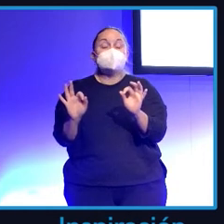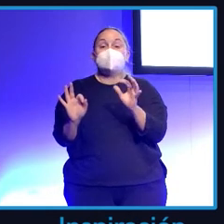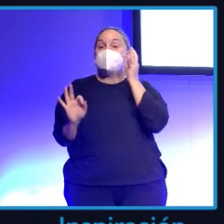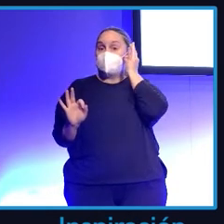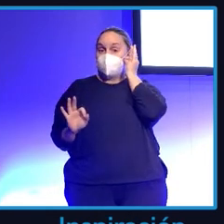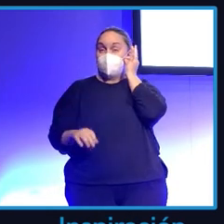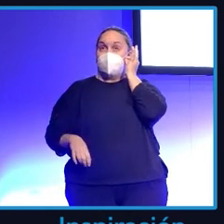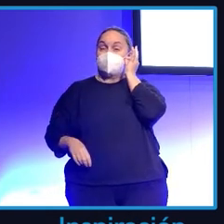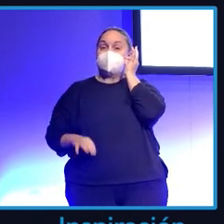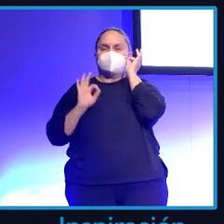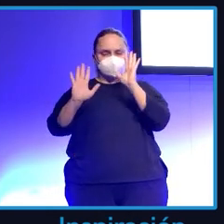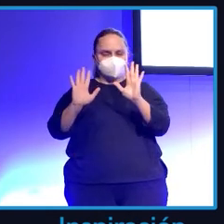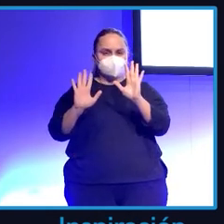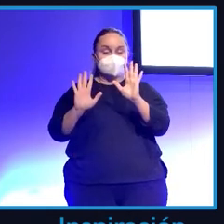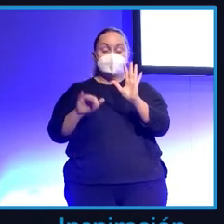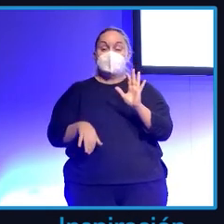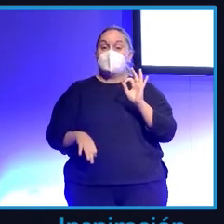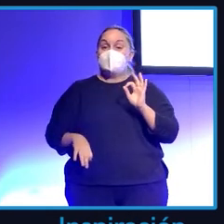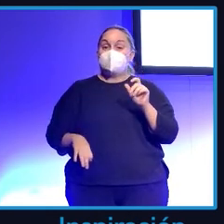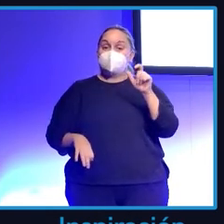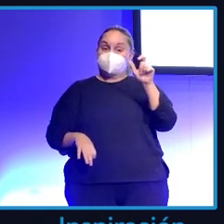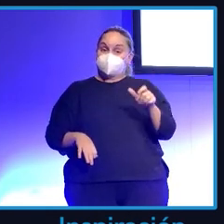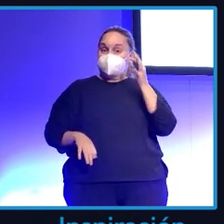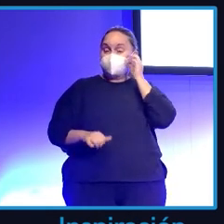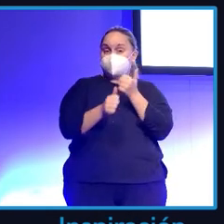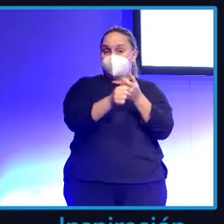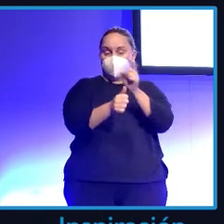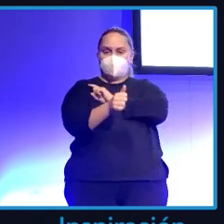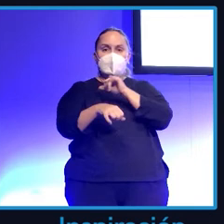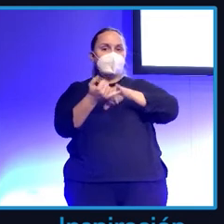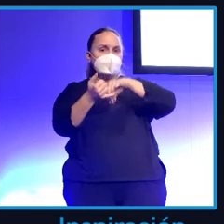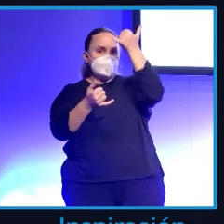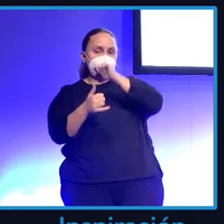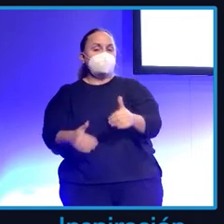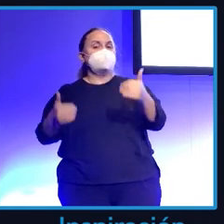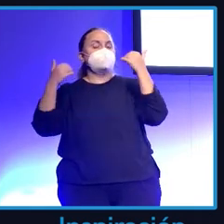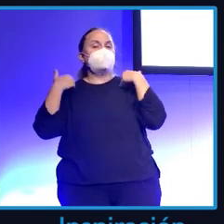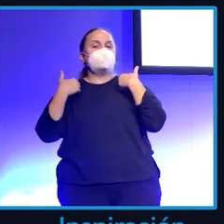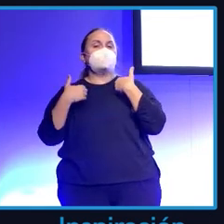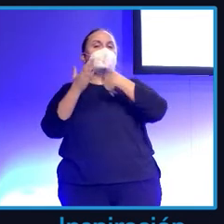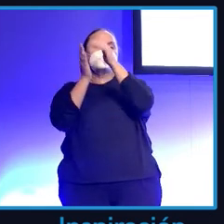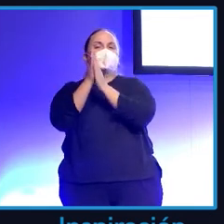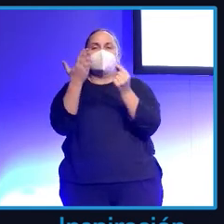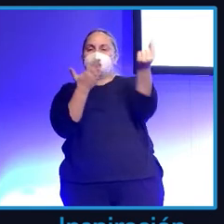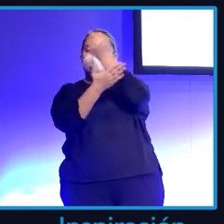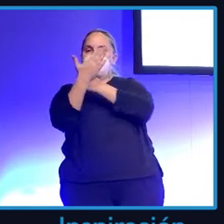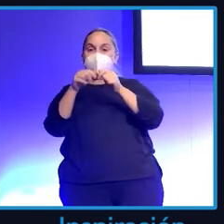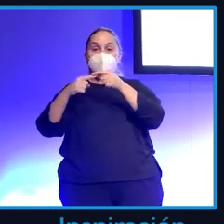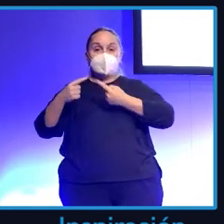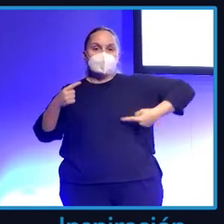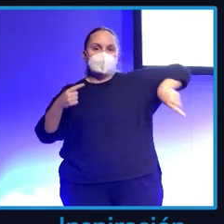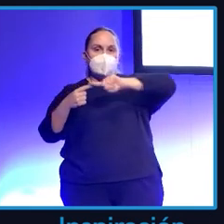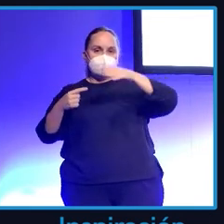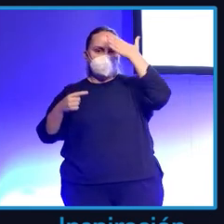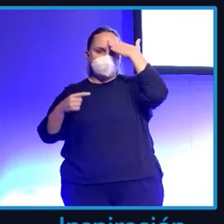de... O el marido de una seguidora es el encargado de hacer el cartel de la Plaza Mayor. Y ella, en la escrita,